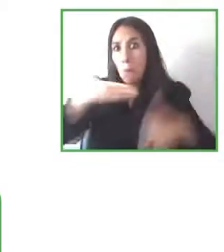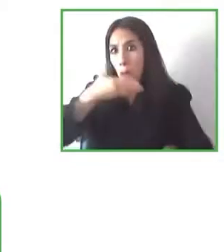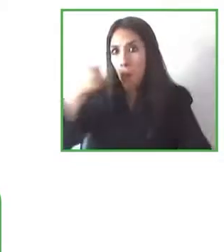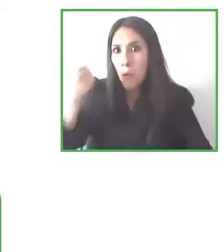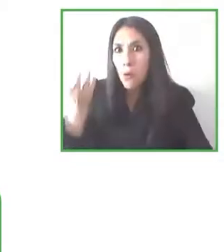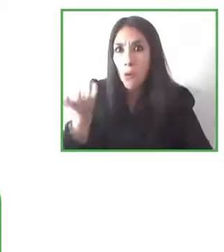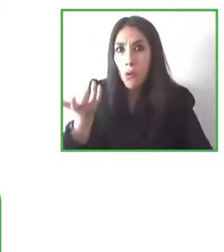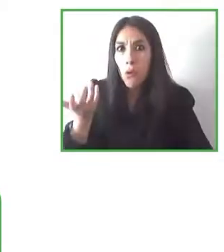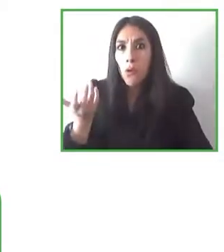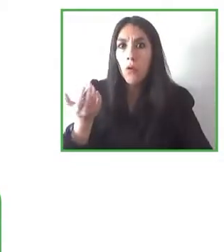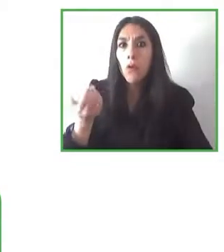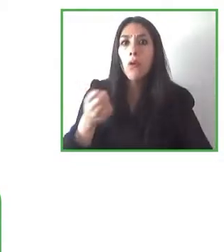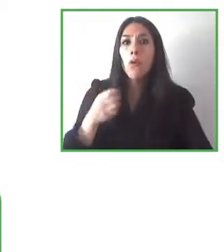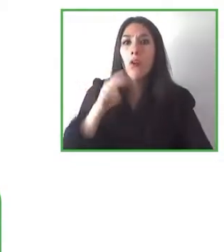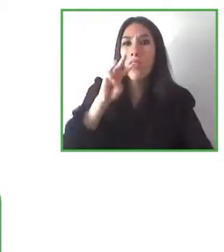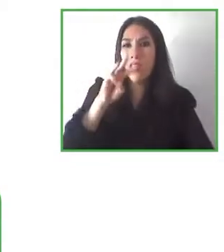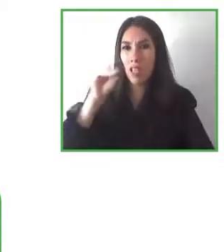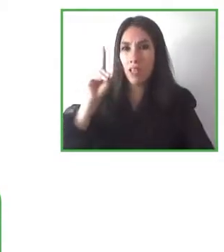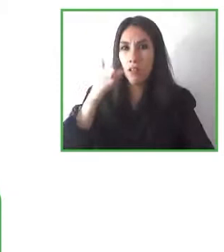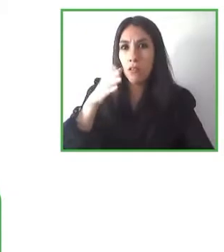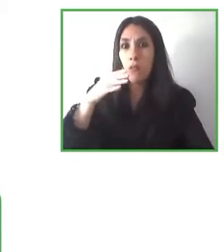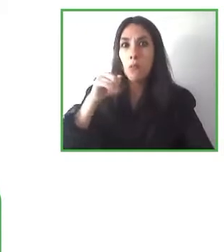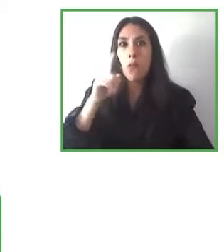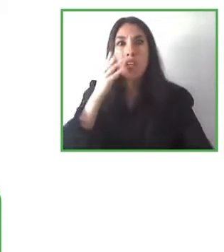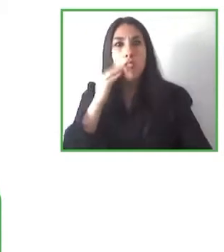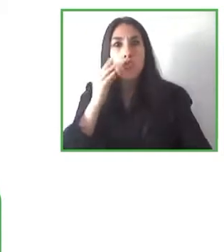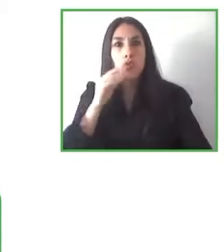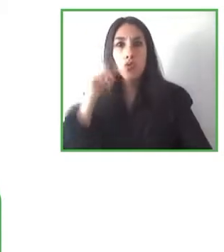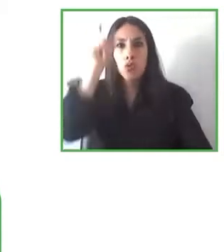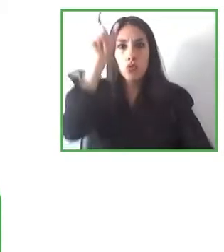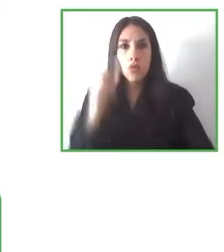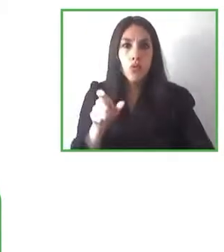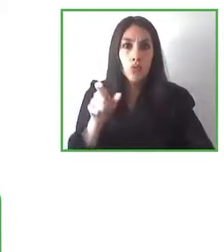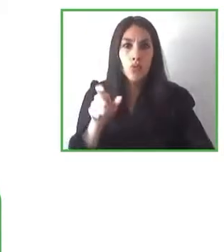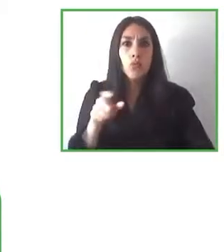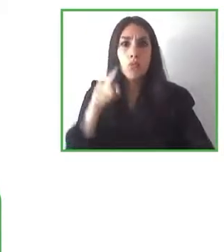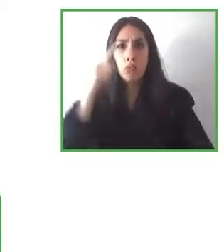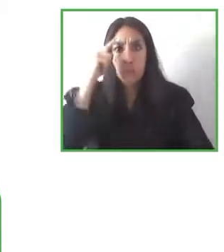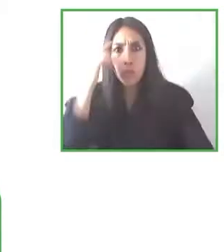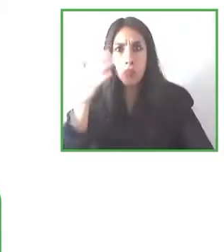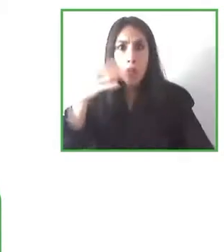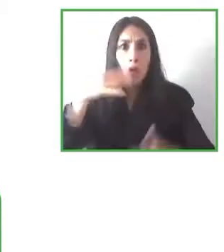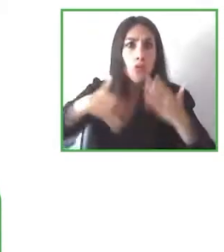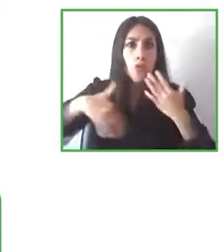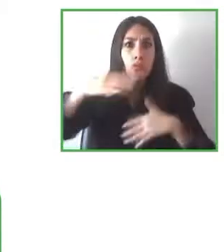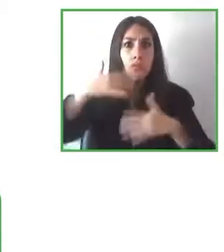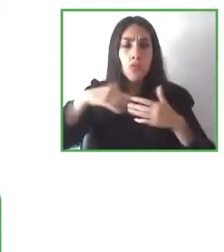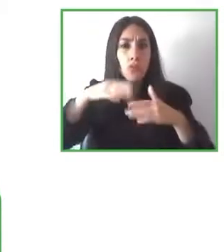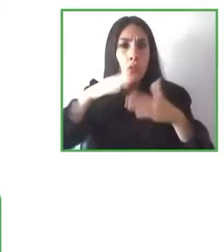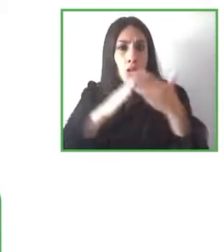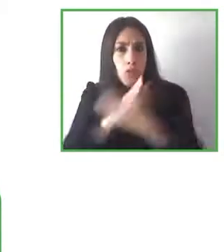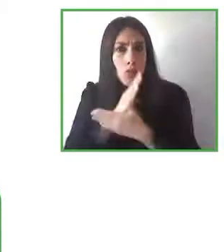esto crees que sería una primera situación de accesibilidad ejemplo de accesibilidad en el metaverso?